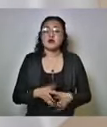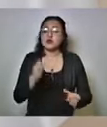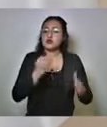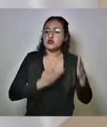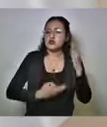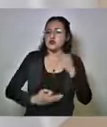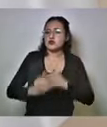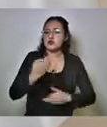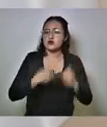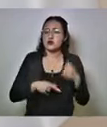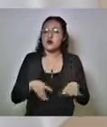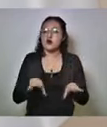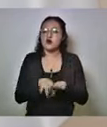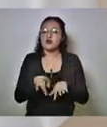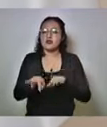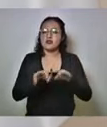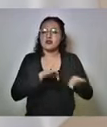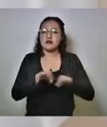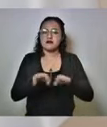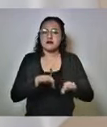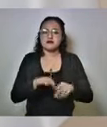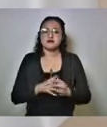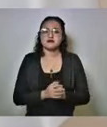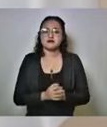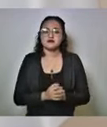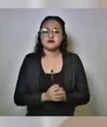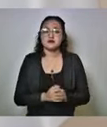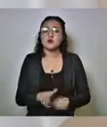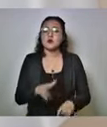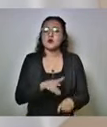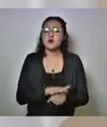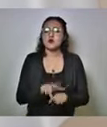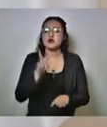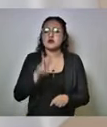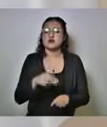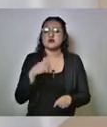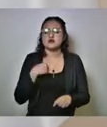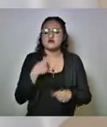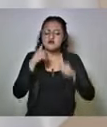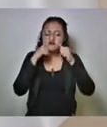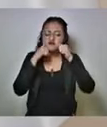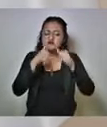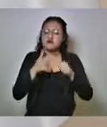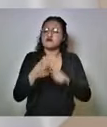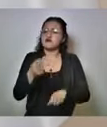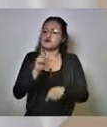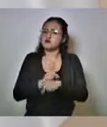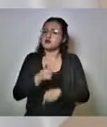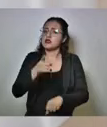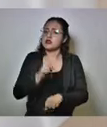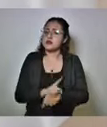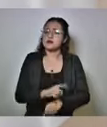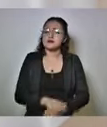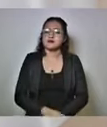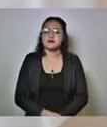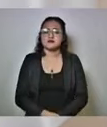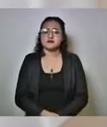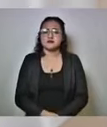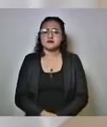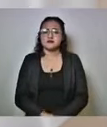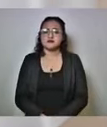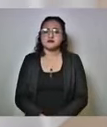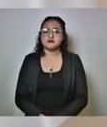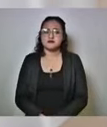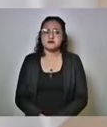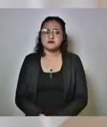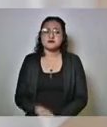estrategia de trabajo de la cual yo estoy pendiente yo estoy pendiente